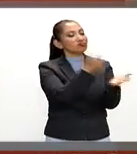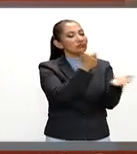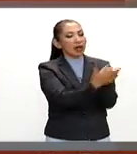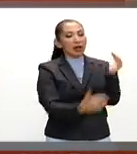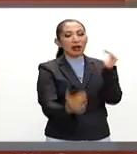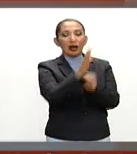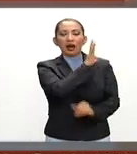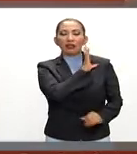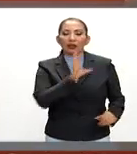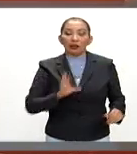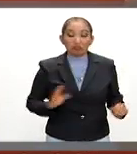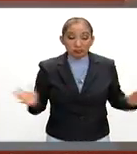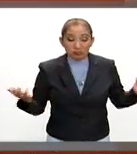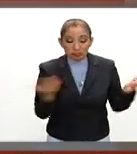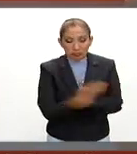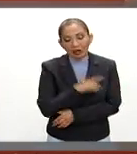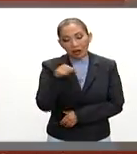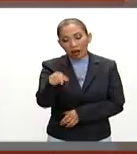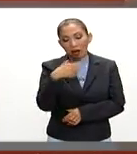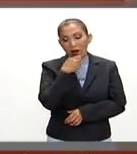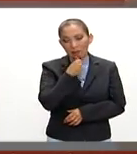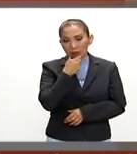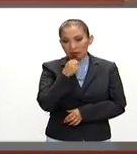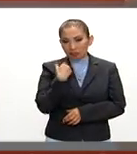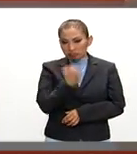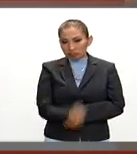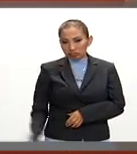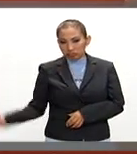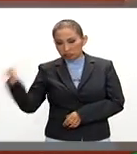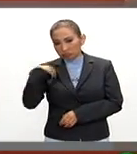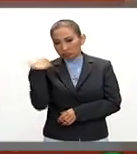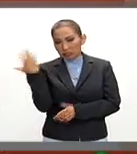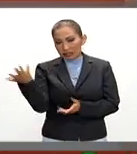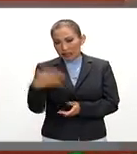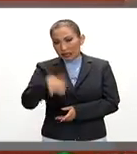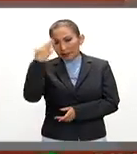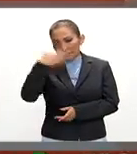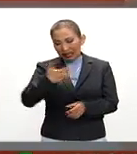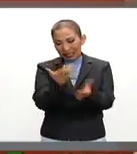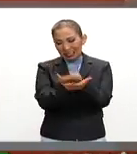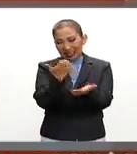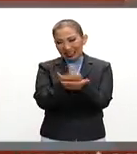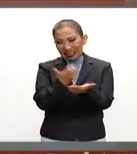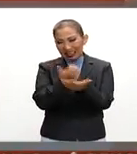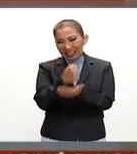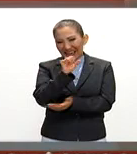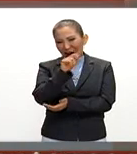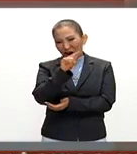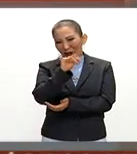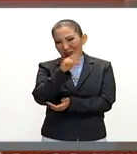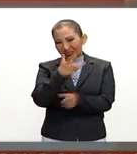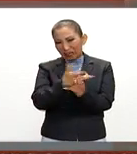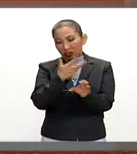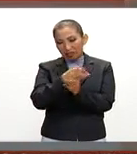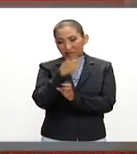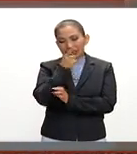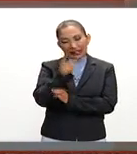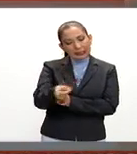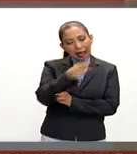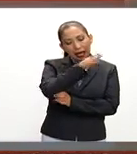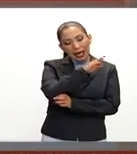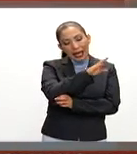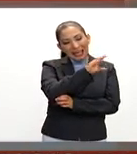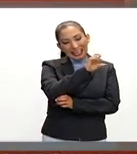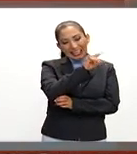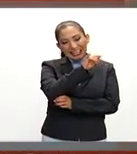llegado hasta donde ha llegado. Así es, él es un economista que ha seguido muy de cerca la economía en los Estados Unidos, fue asesor con Hillary Clinton y en efecto decía que, con Bill